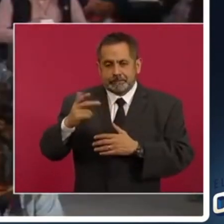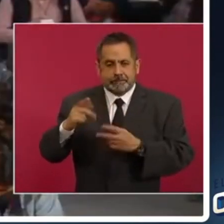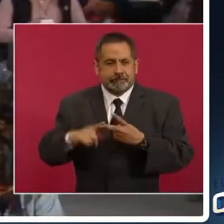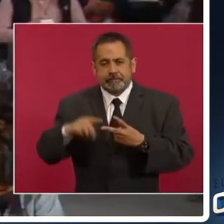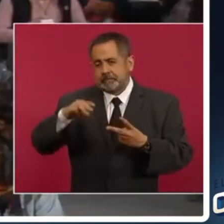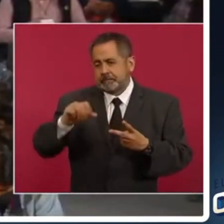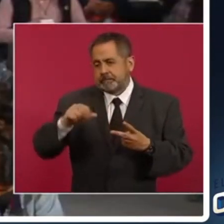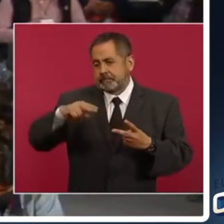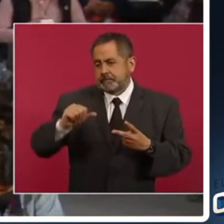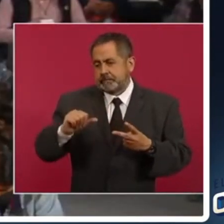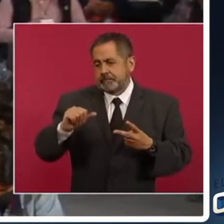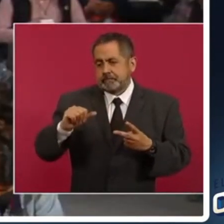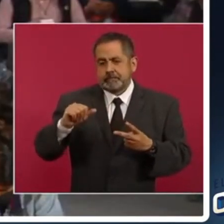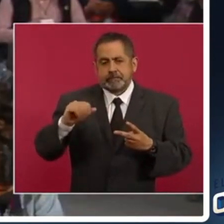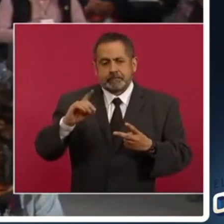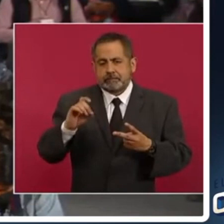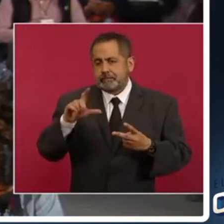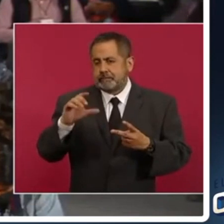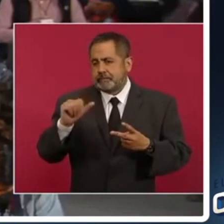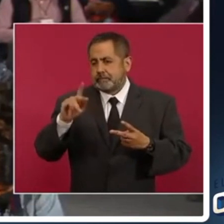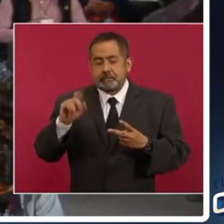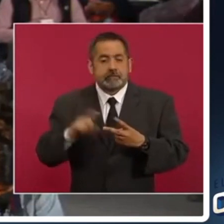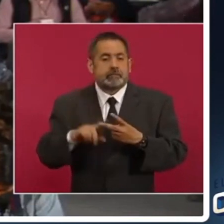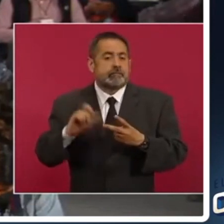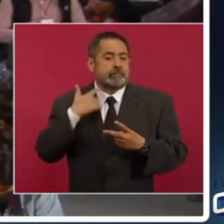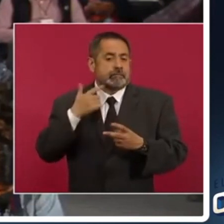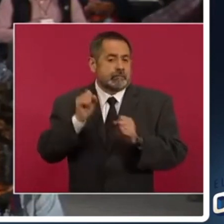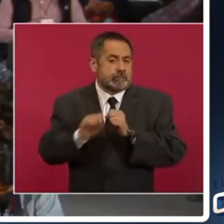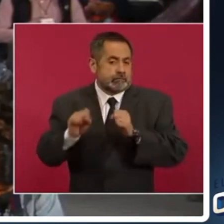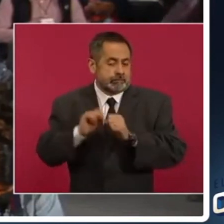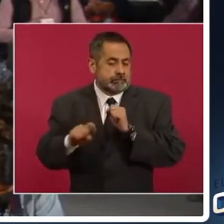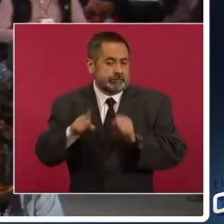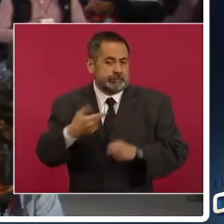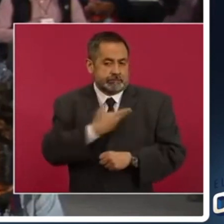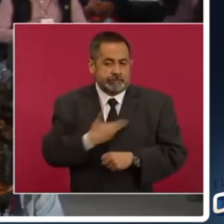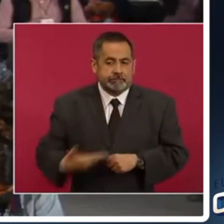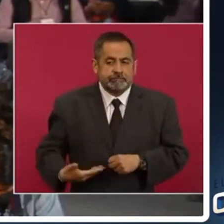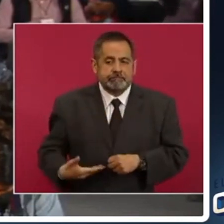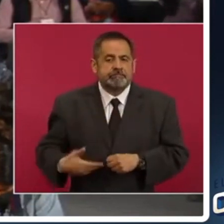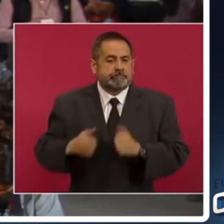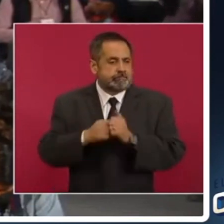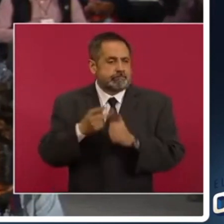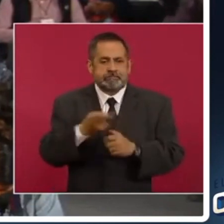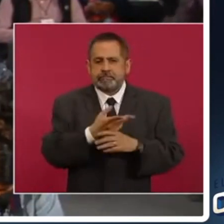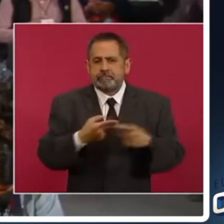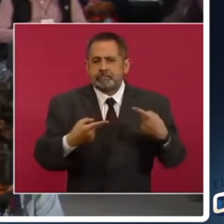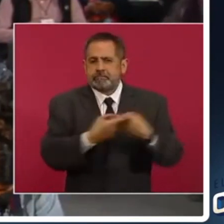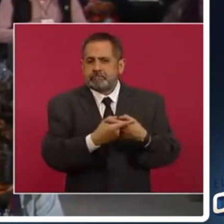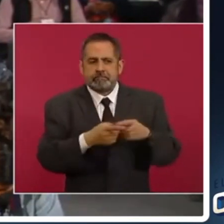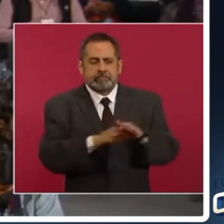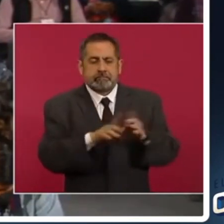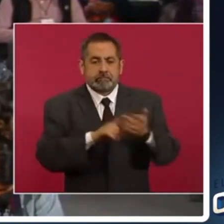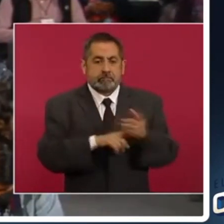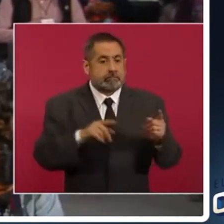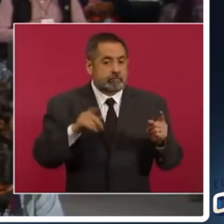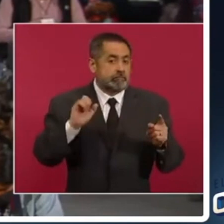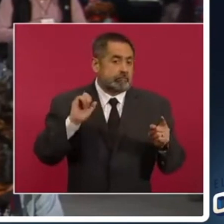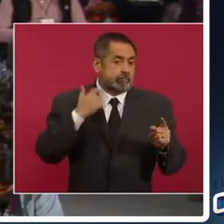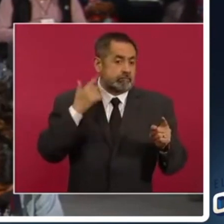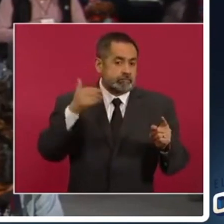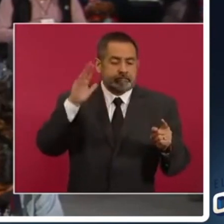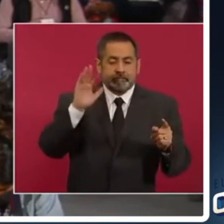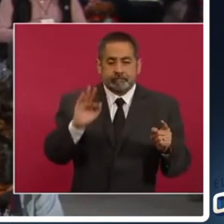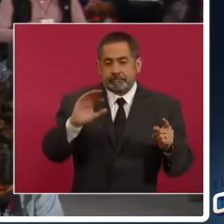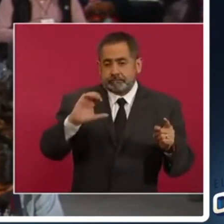Gómez del Campo, quien es sobrina del expresidente. Y tienen un claro conflicto de interés, ya que Felipe Calderón fue